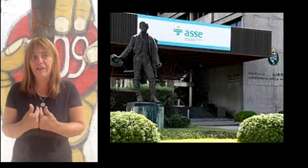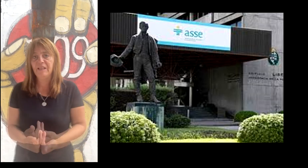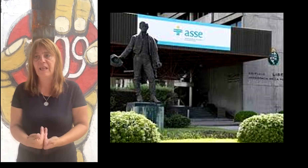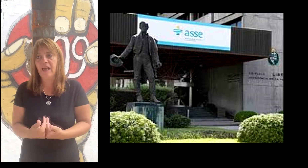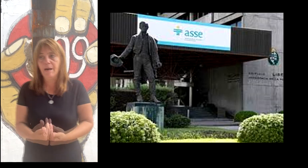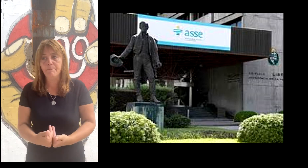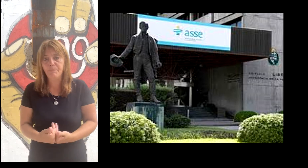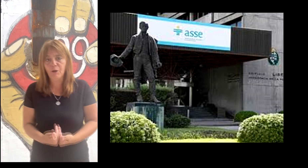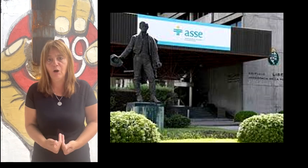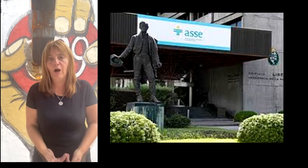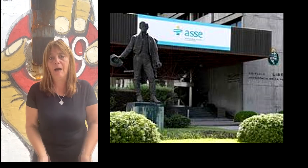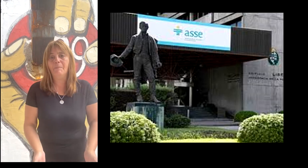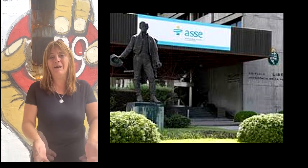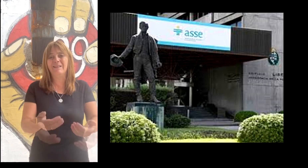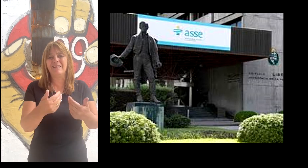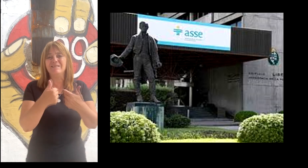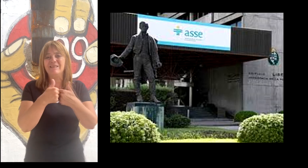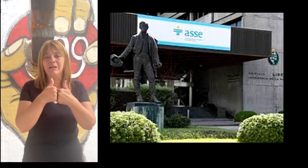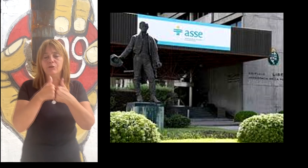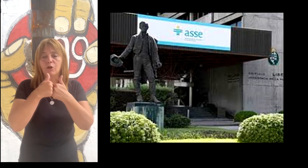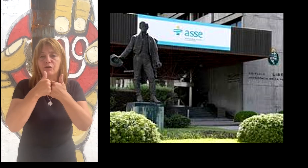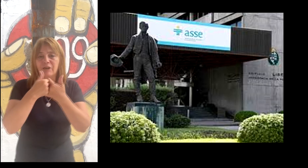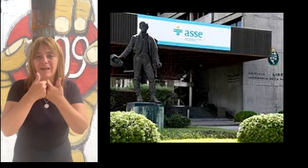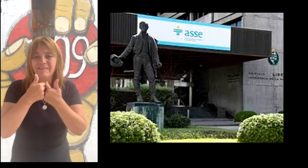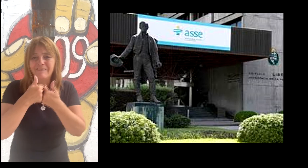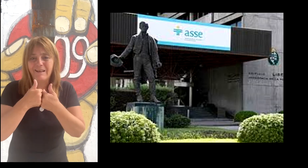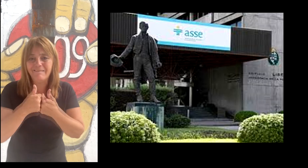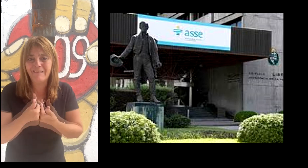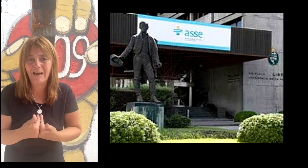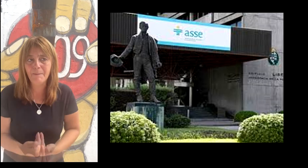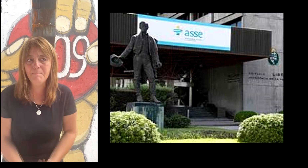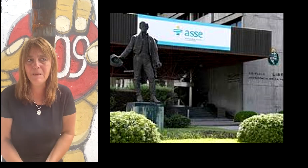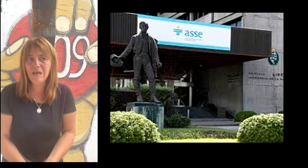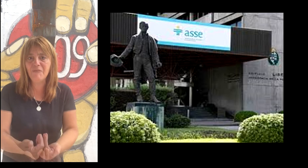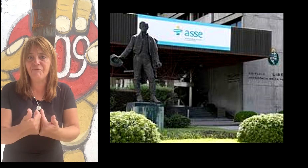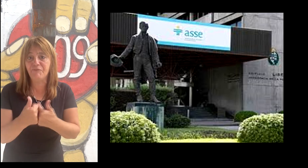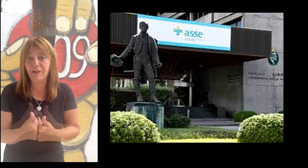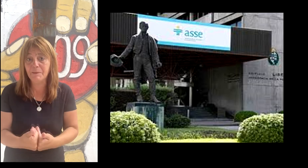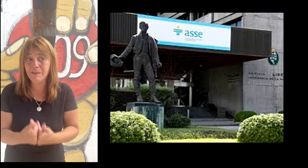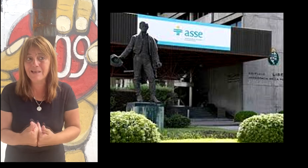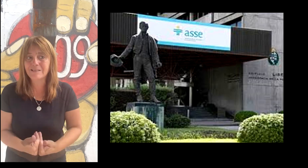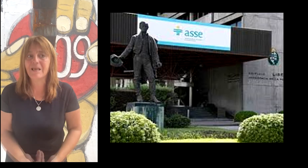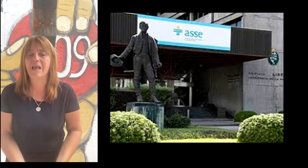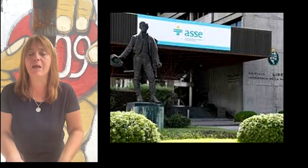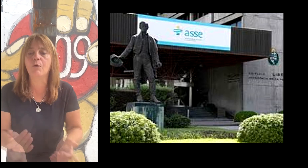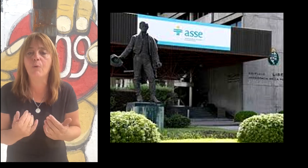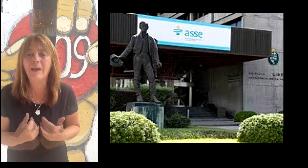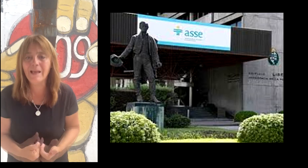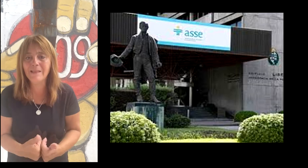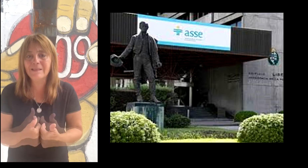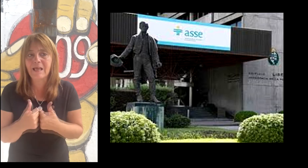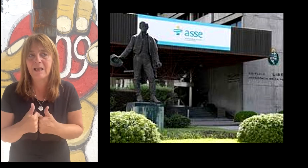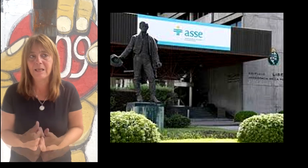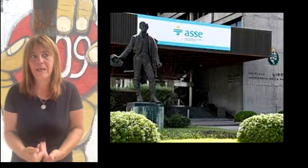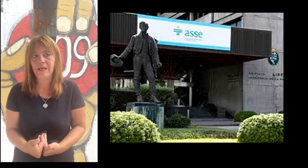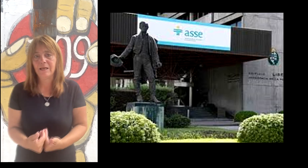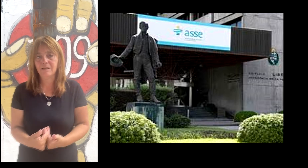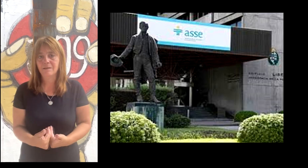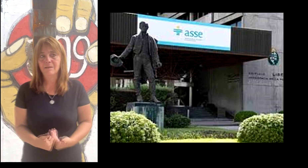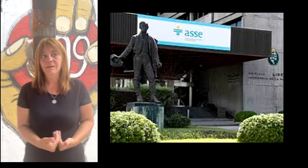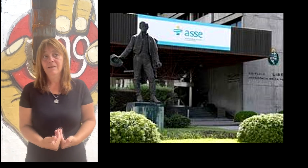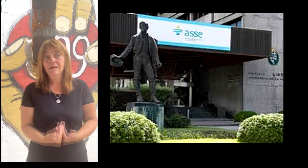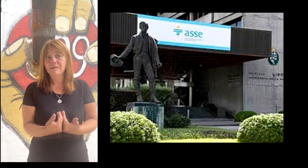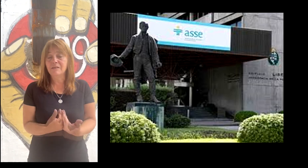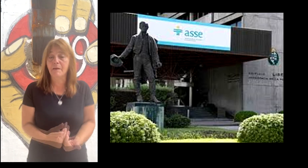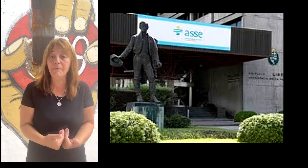cargos a sus amigos, le dijo que si no negociaban y le permitía tener esos cargos,